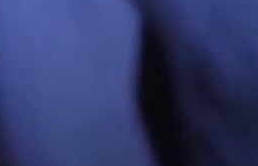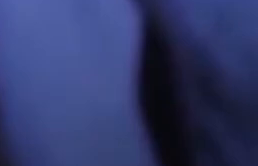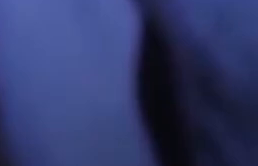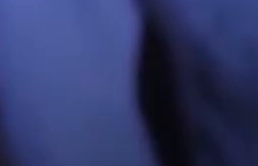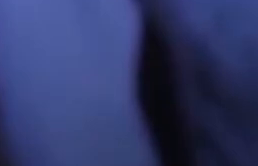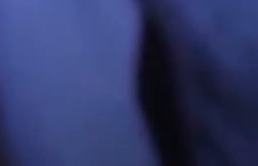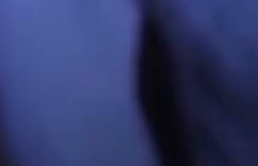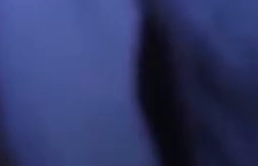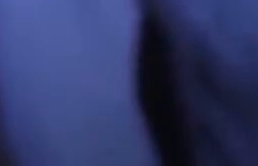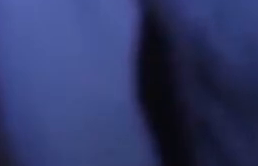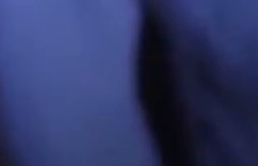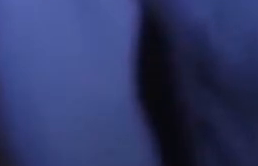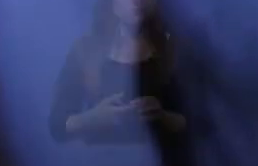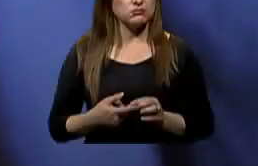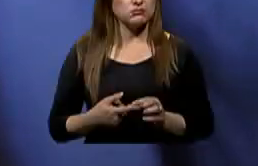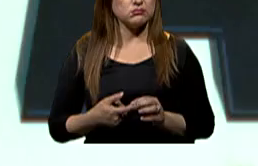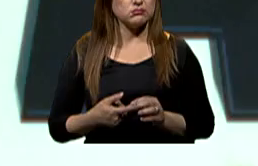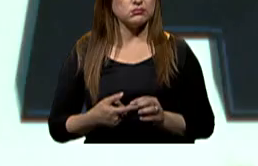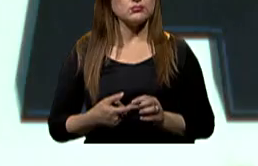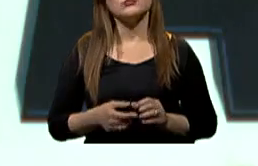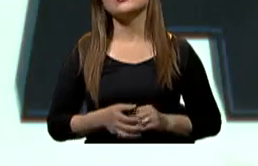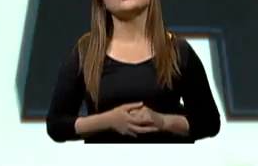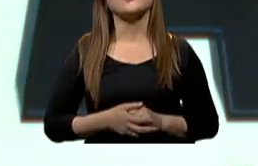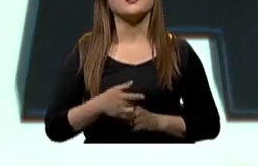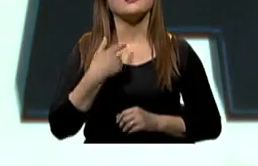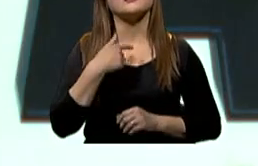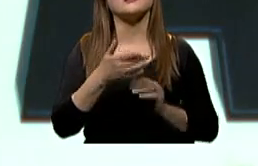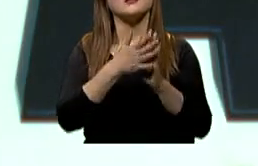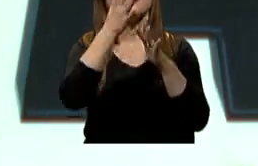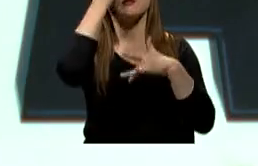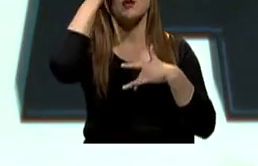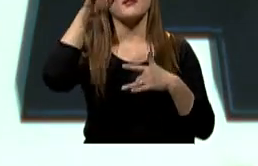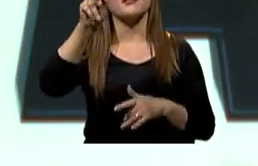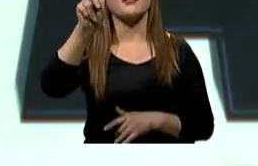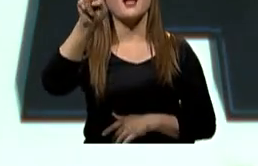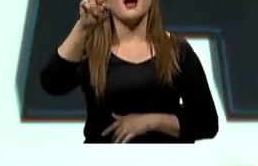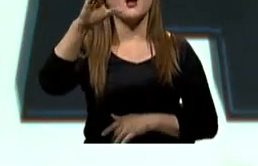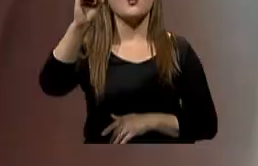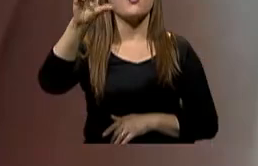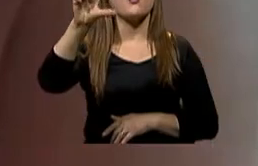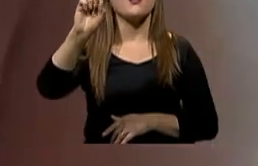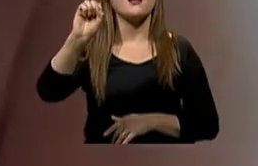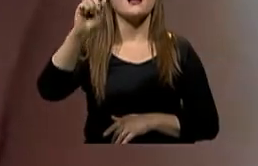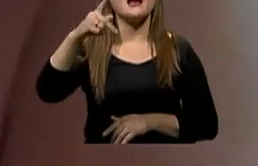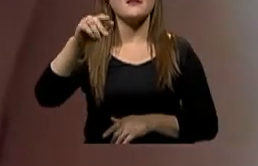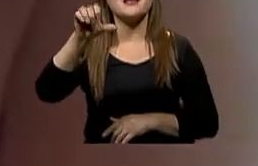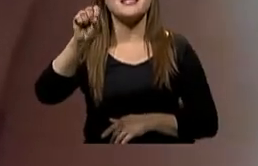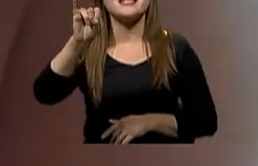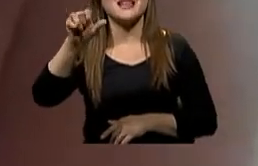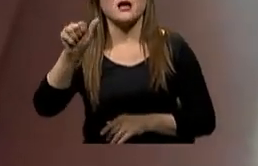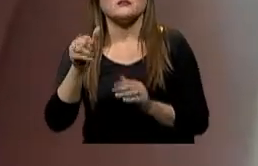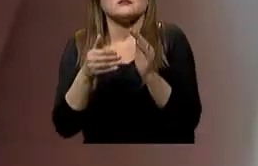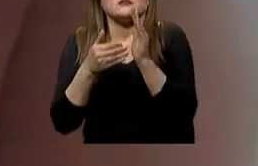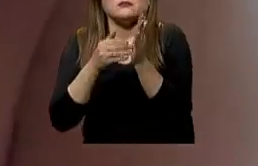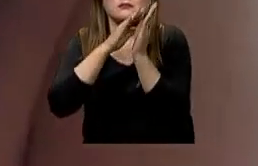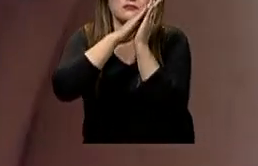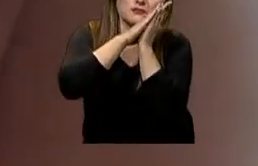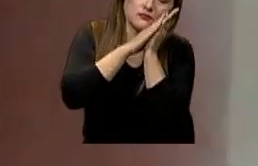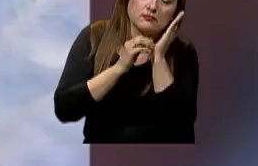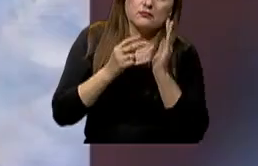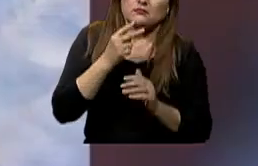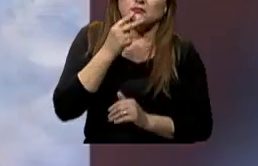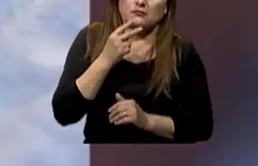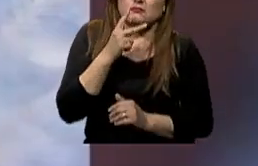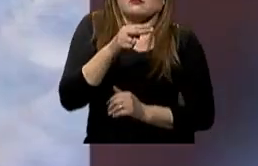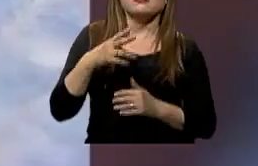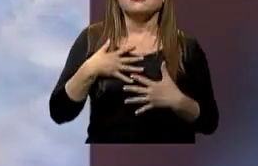evidenciado que deja de respirar o tiene pausas durante la respiración en el sueño. Si durante el día tiene una hipersomnia